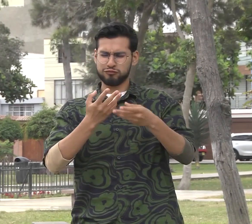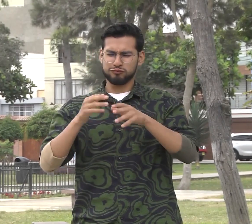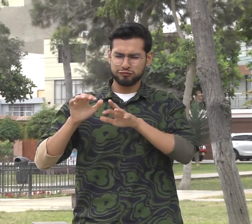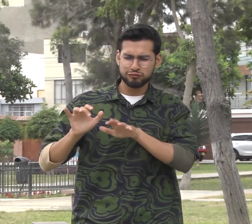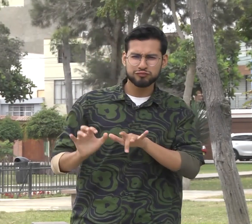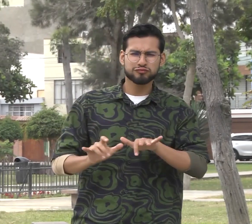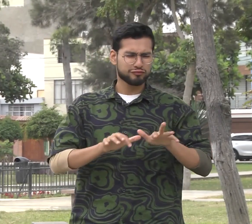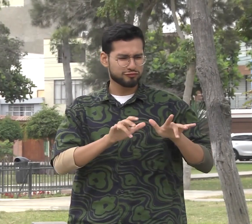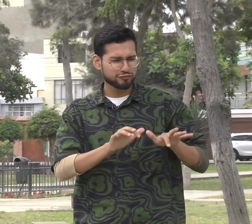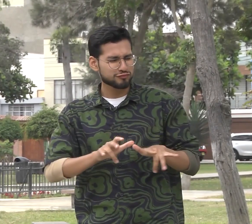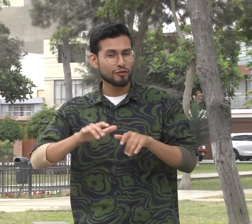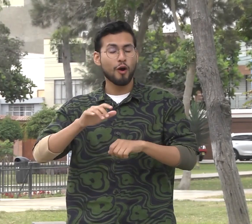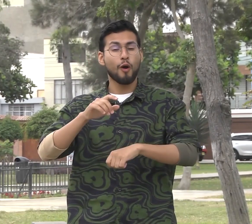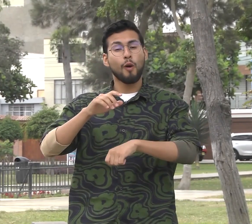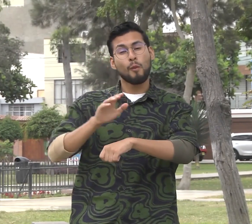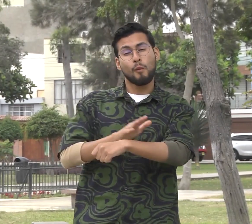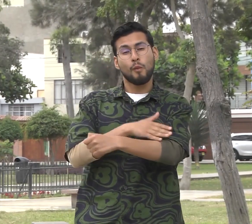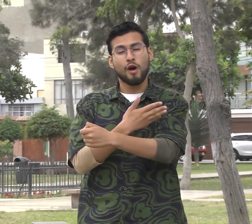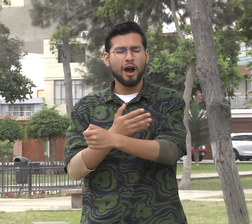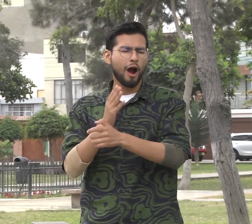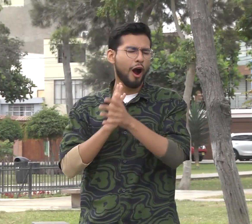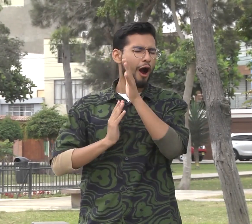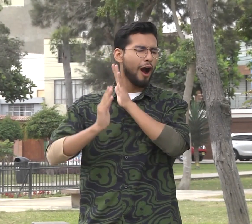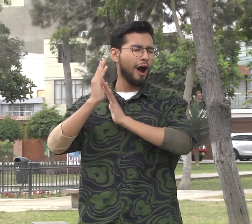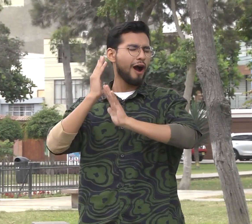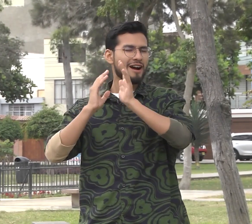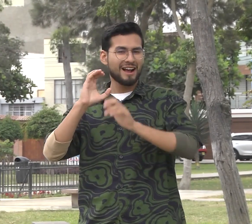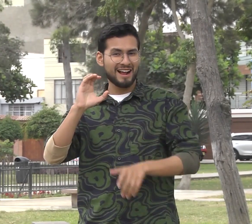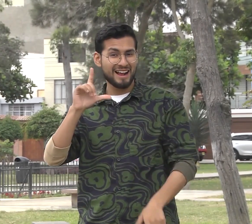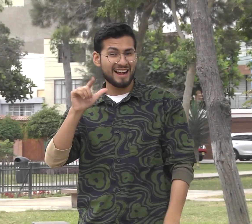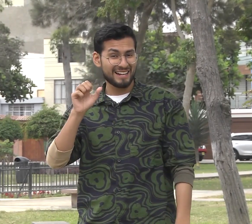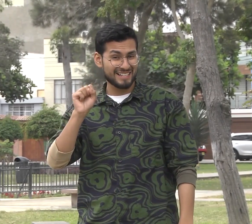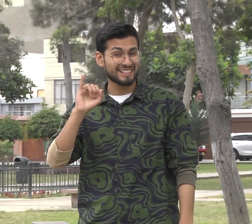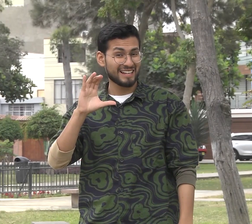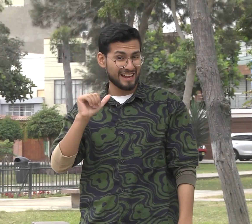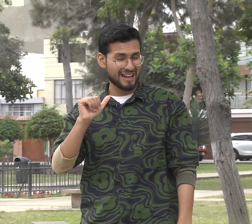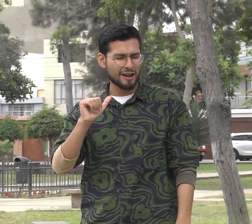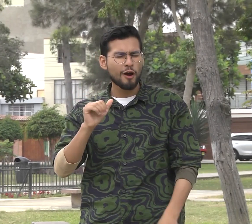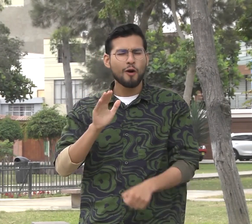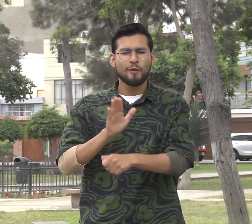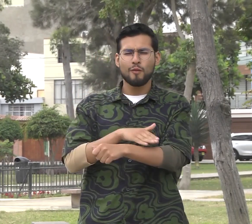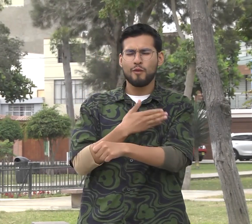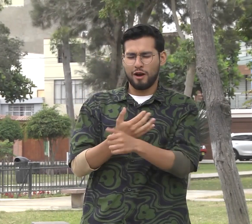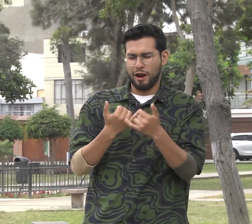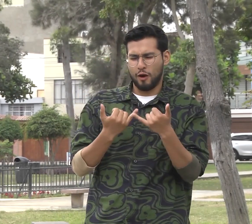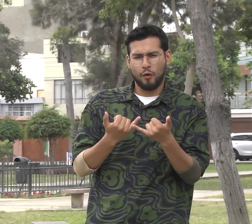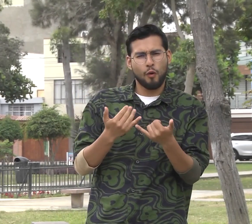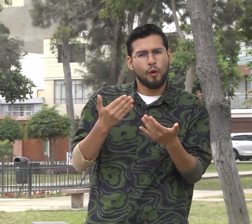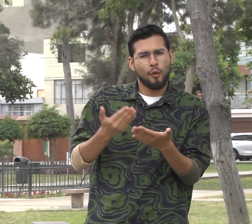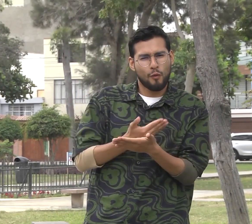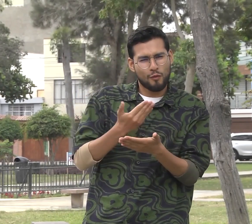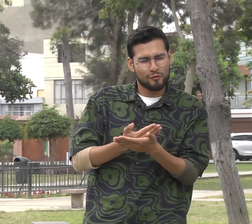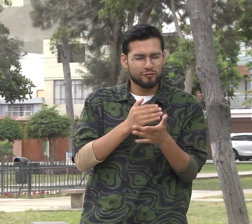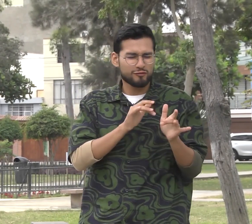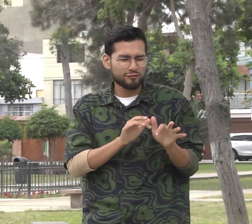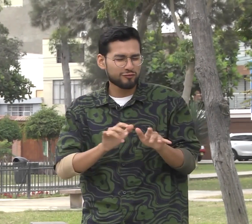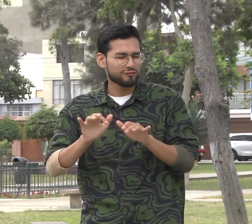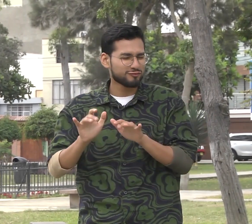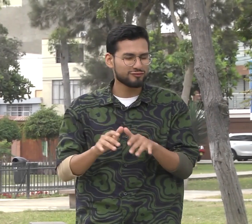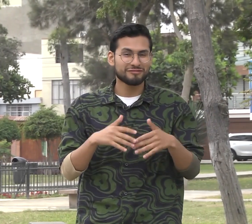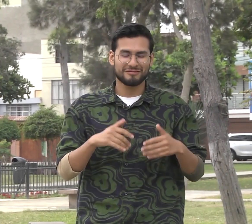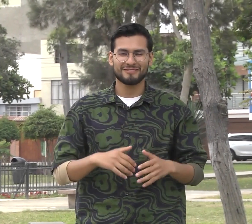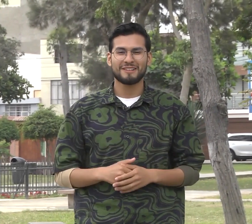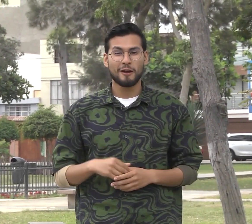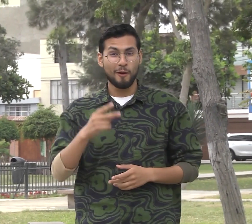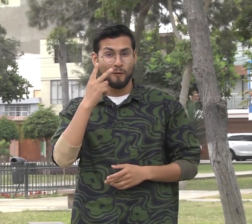Perú En la categoría Piano Tanto en música clásica Como